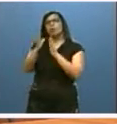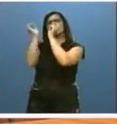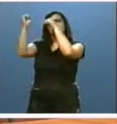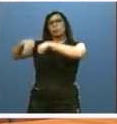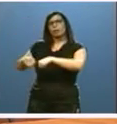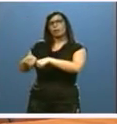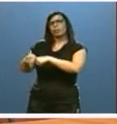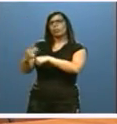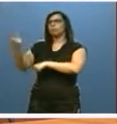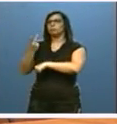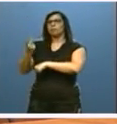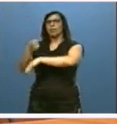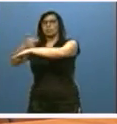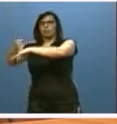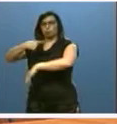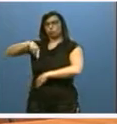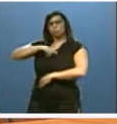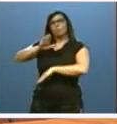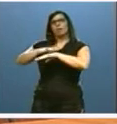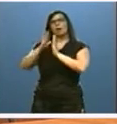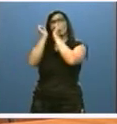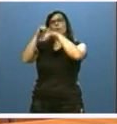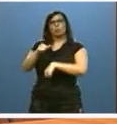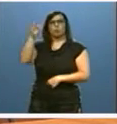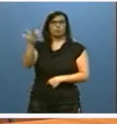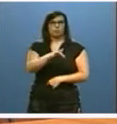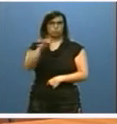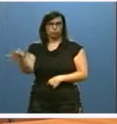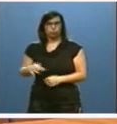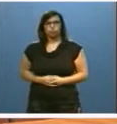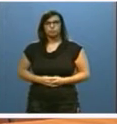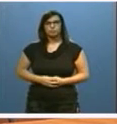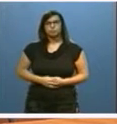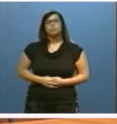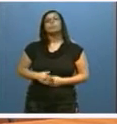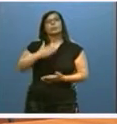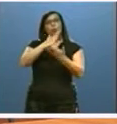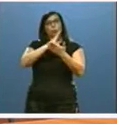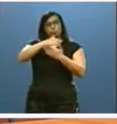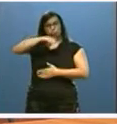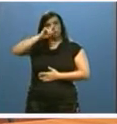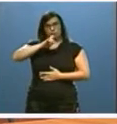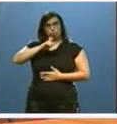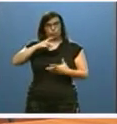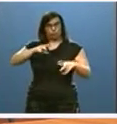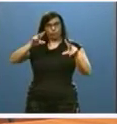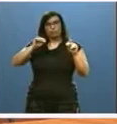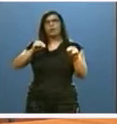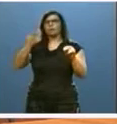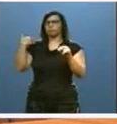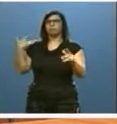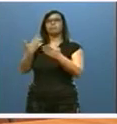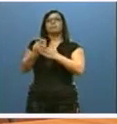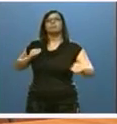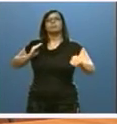el Grupo Ciudadanos para la aprobación de los presupuestos. Este curso, 2015-2016, hemos destinado a